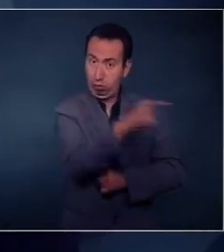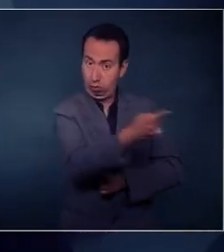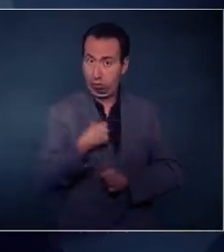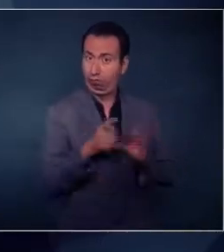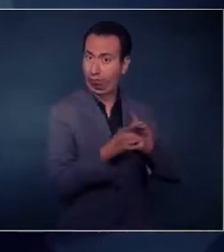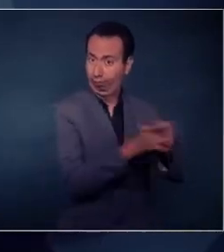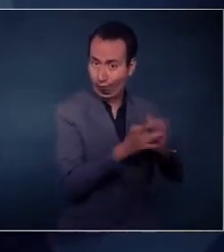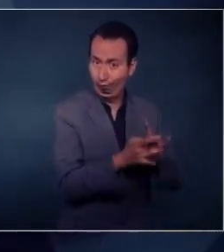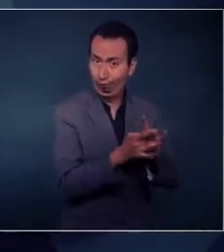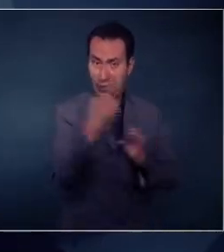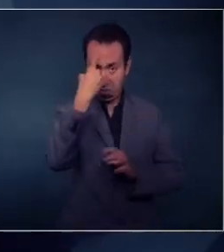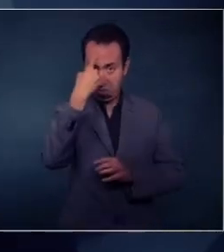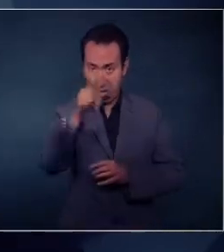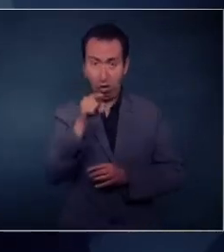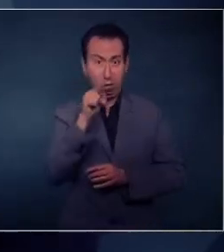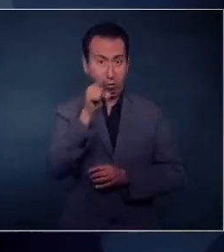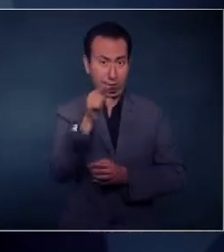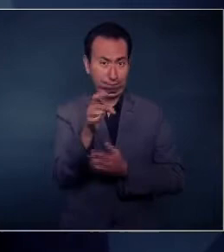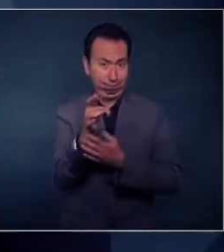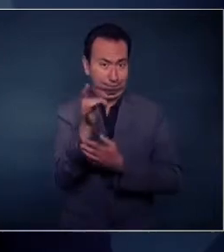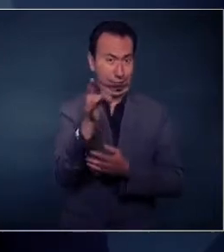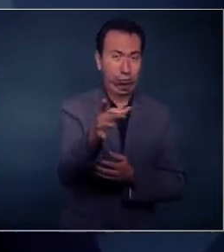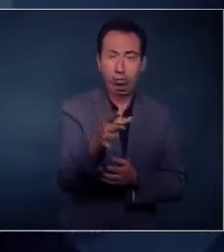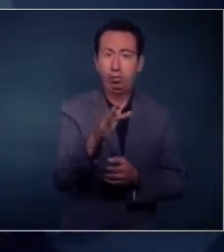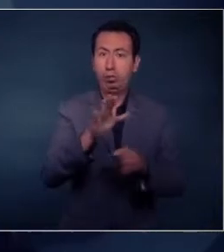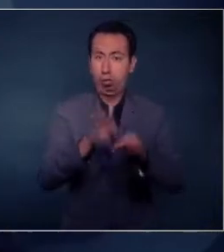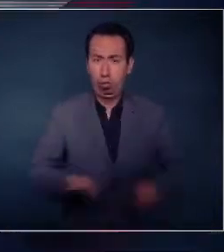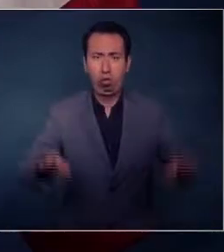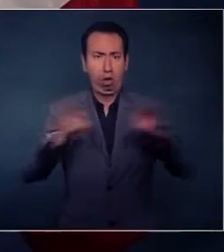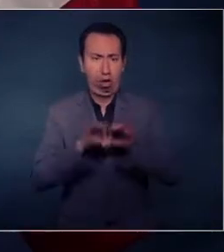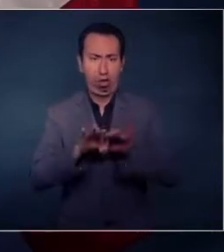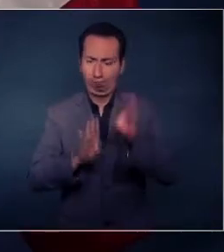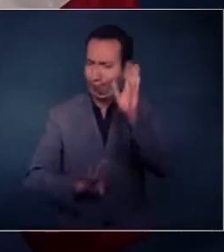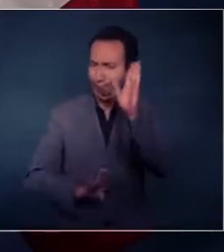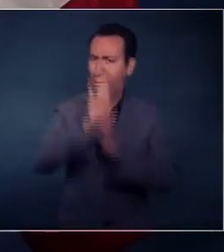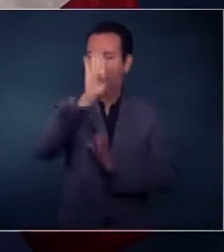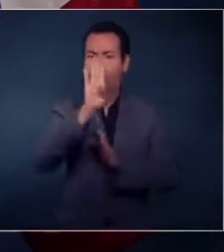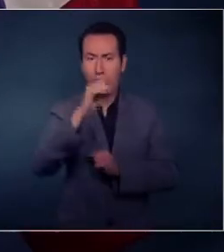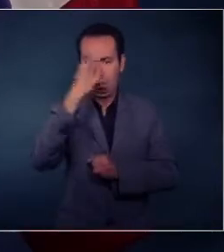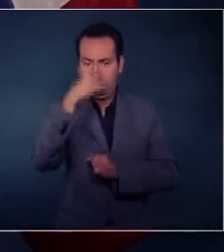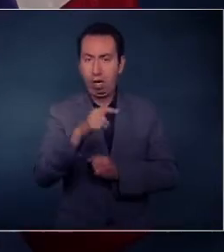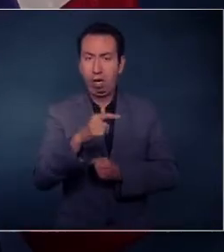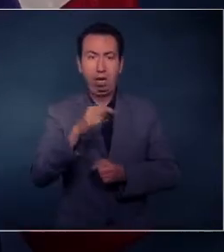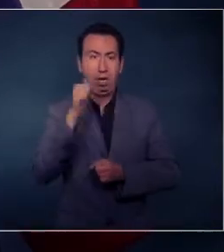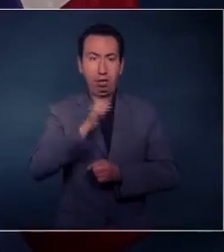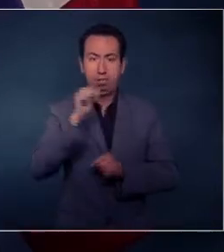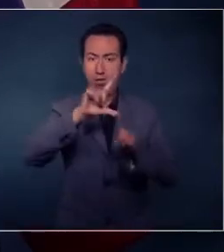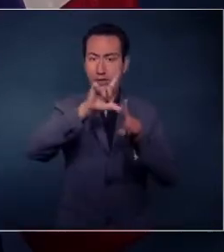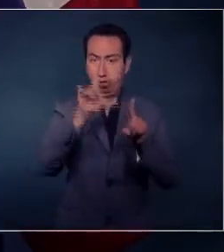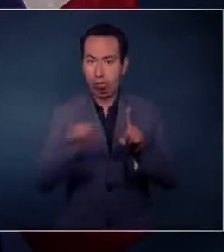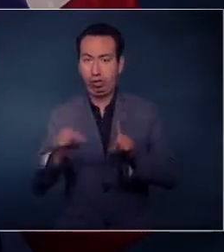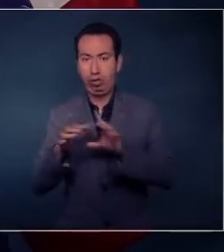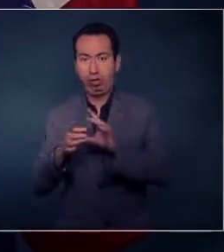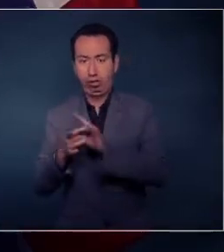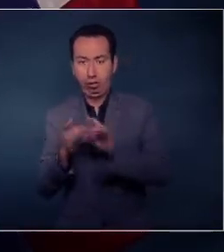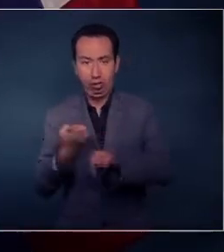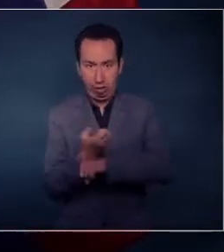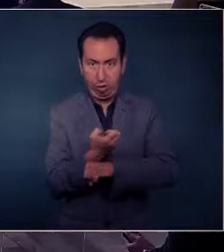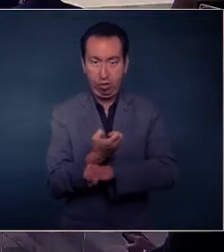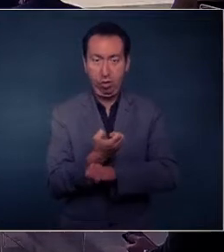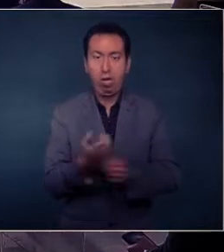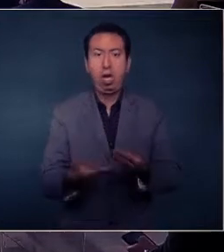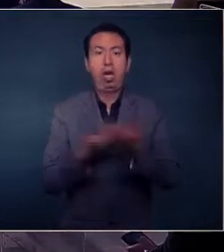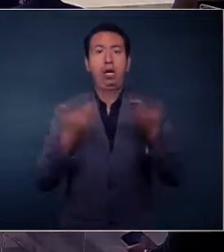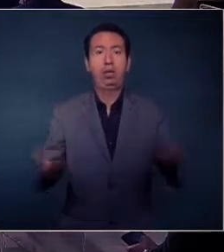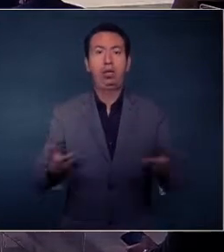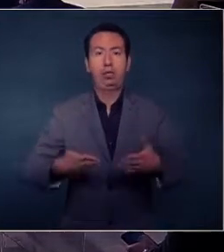que nunca para enfrentar estos retos y que estoy seguro que vamos a ir adelante con el acompañamiento de la Federación. No me resta más